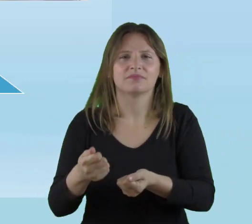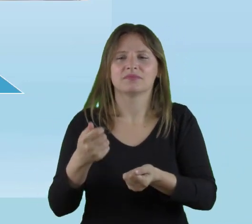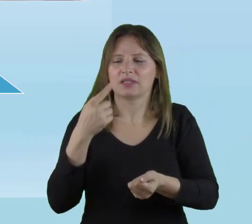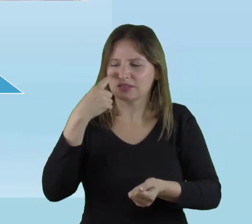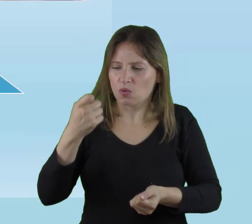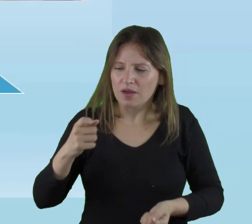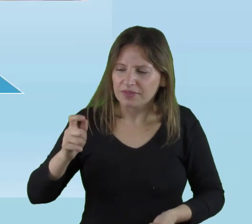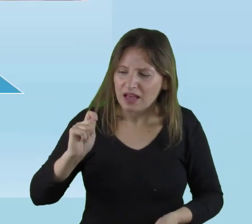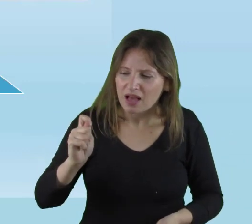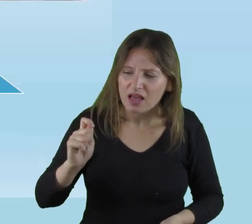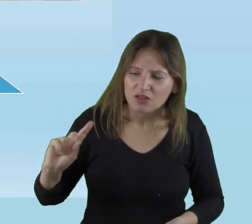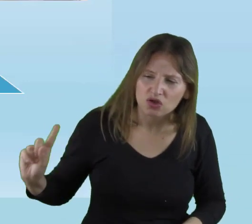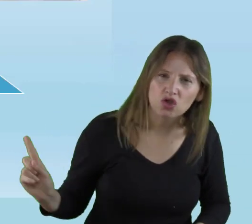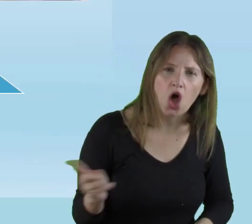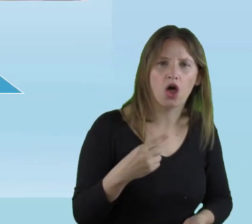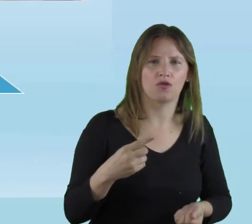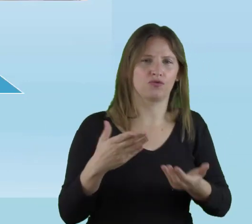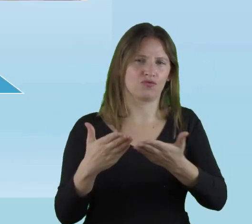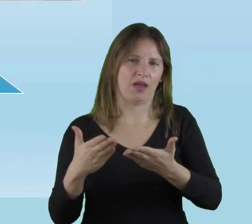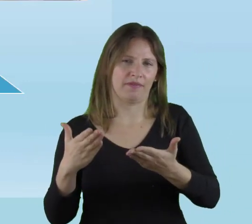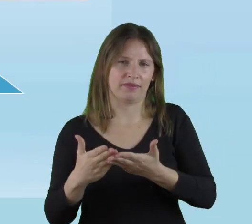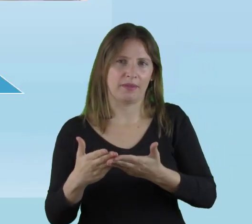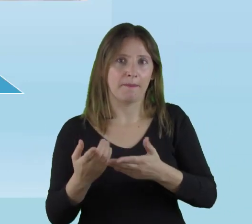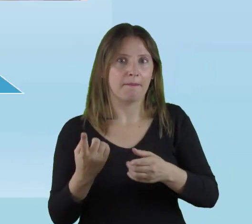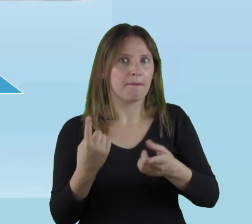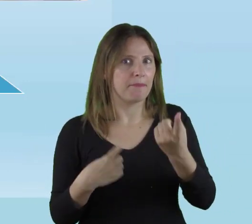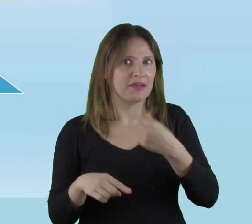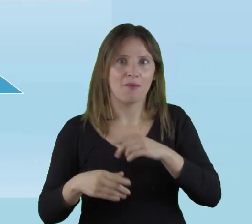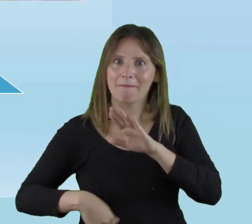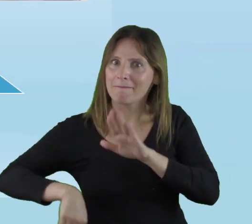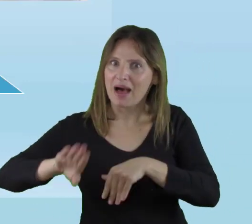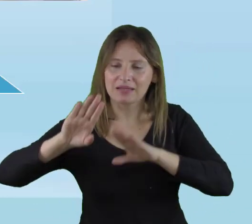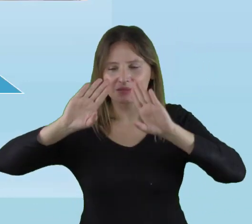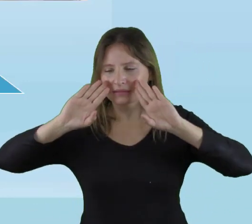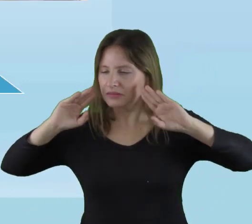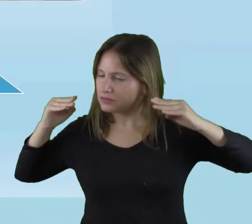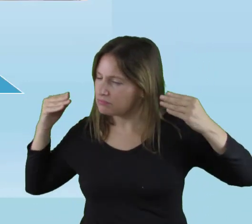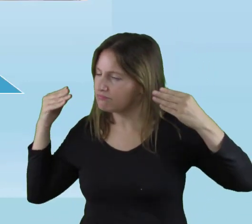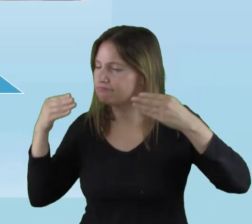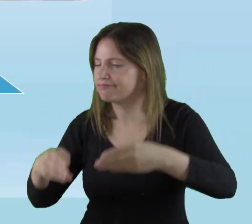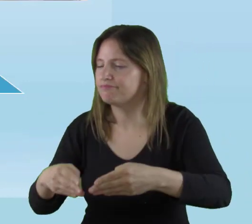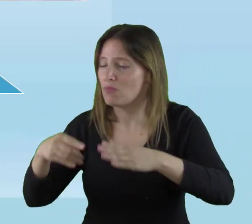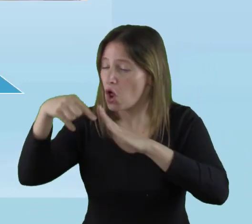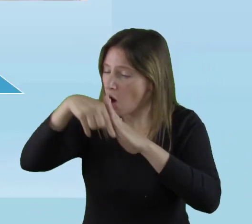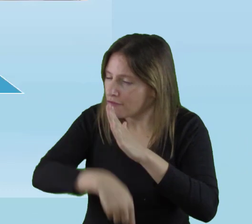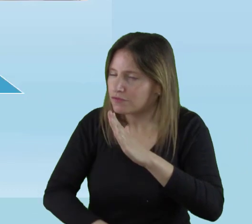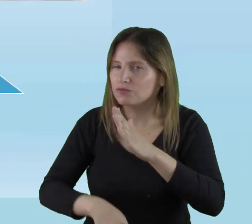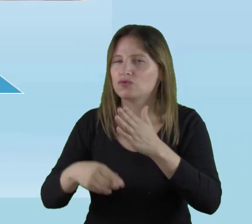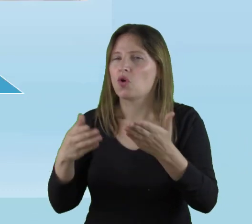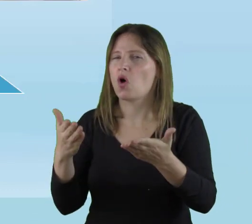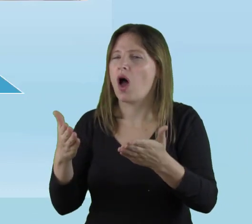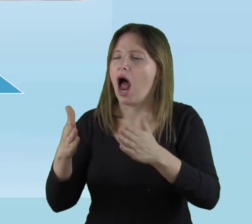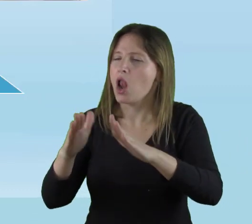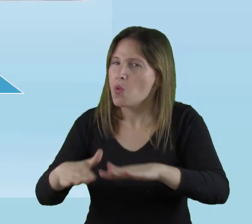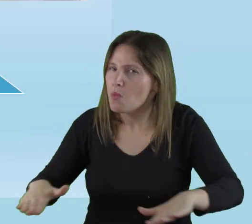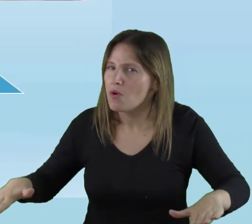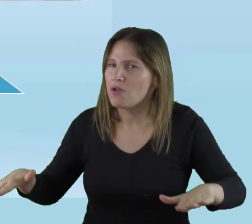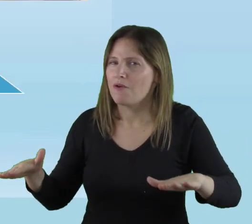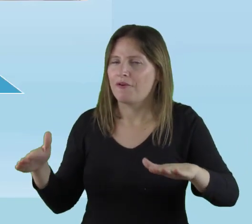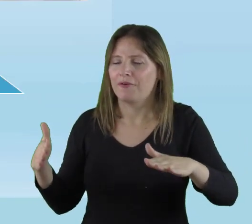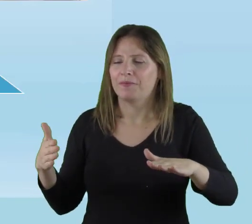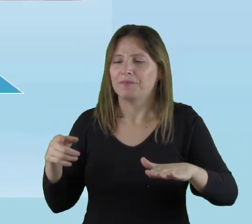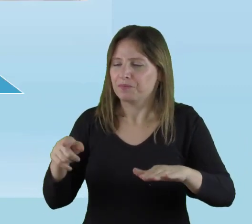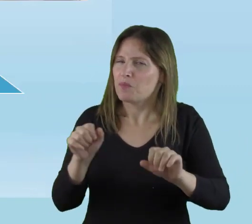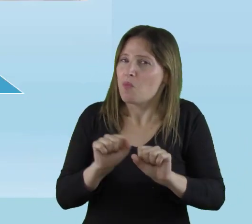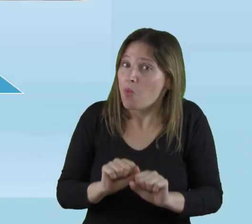a todos los estudiantes. Pero sobre todo va a tener una mirada sigilosa en aquellos estudiantes